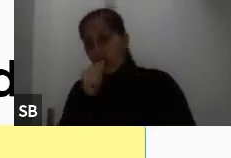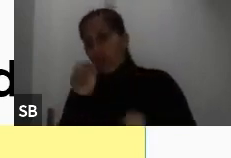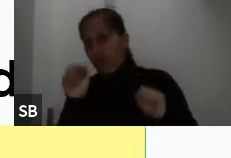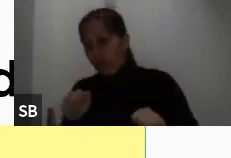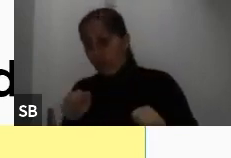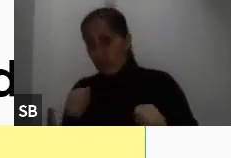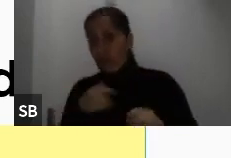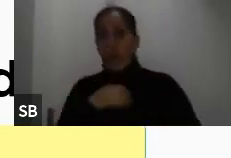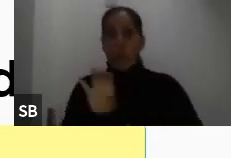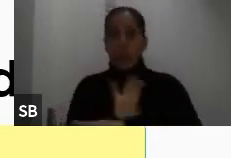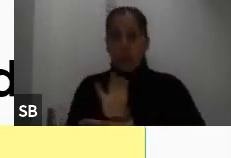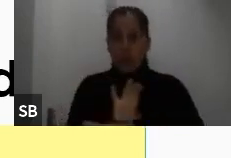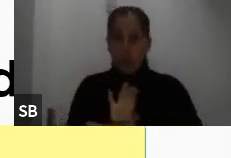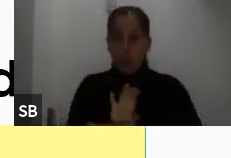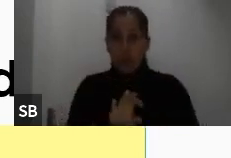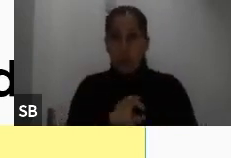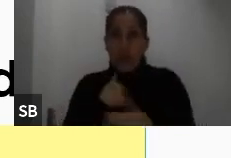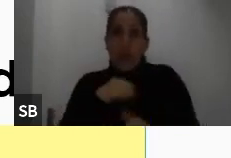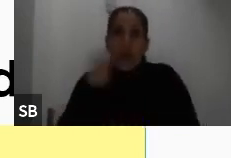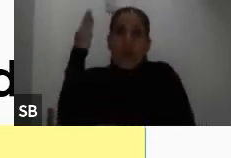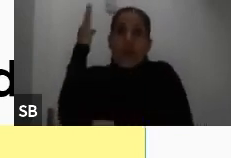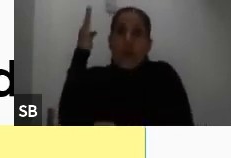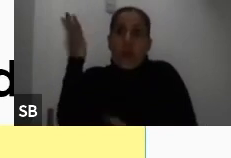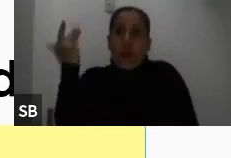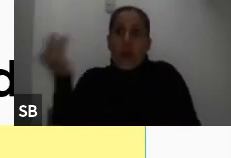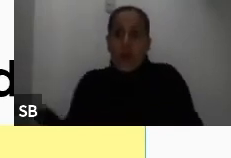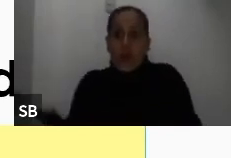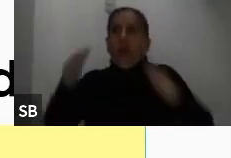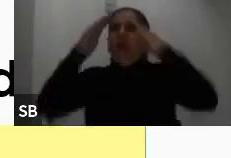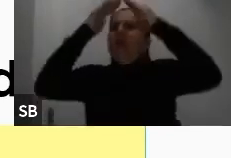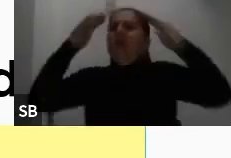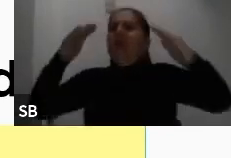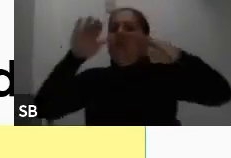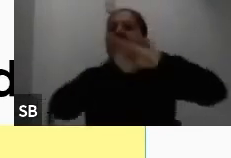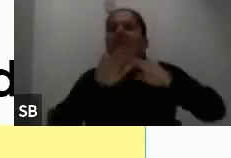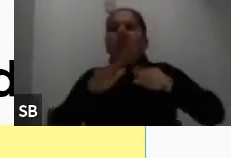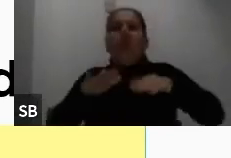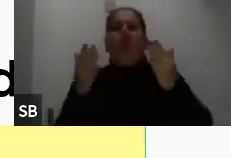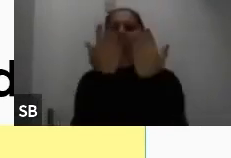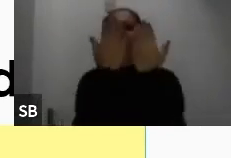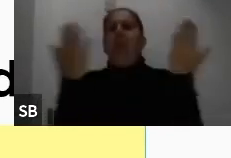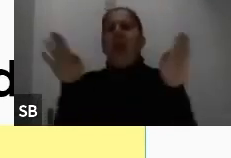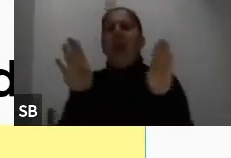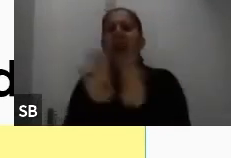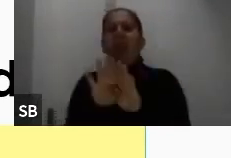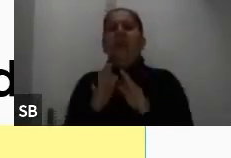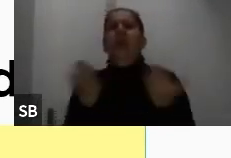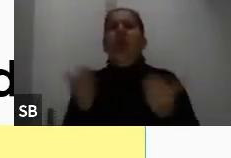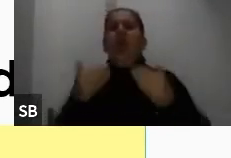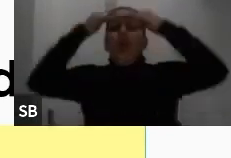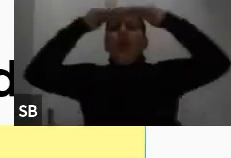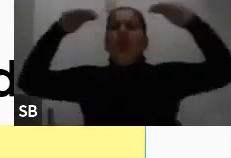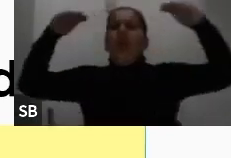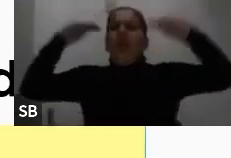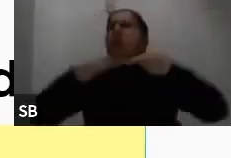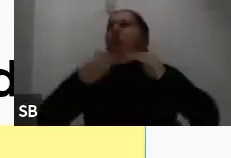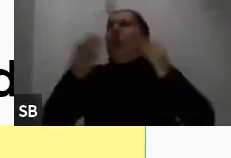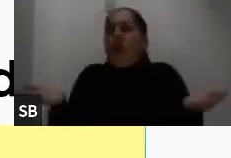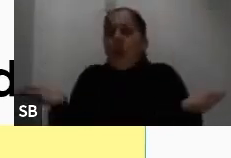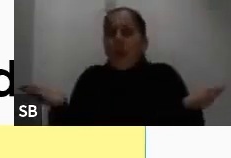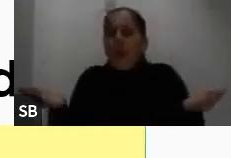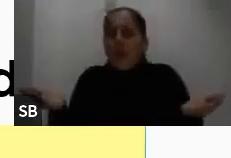computadora, si hay servicio sanitario, el tipo de techo, las paredes, el cielo raso. Muy importante aquí abajo